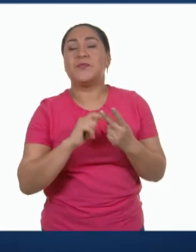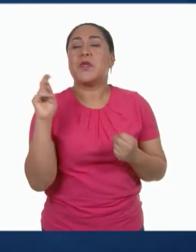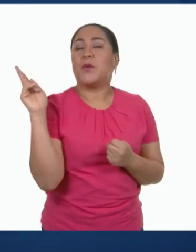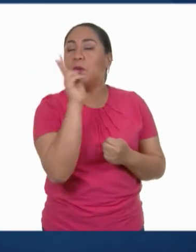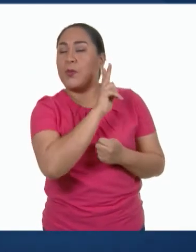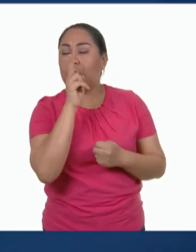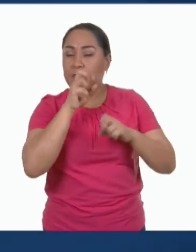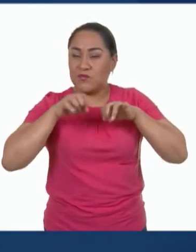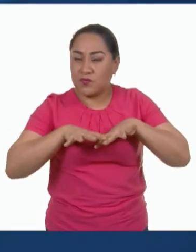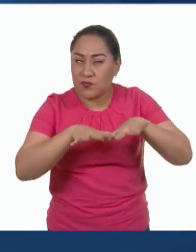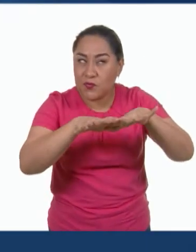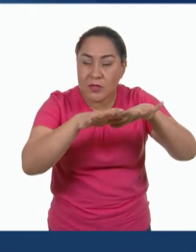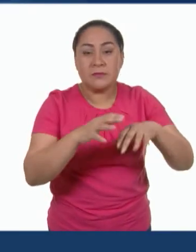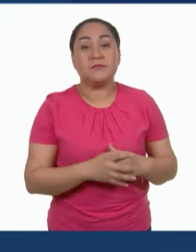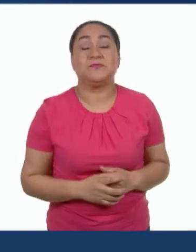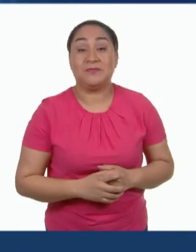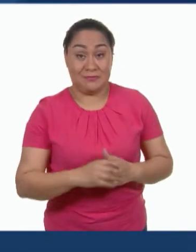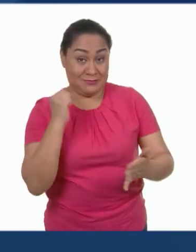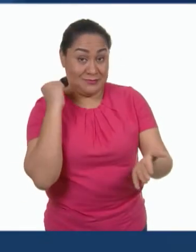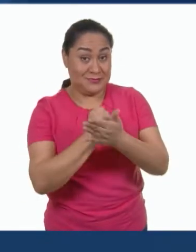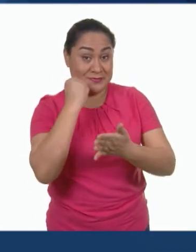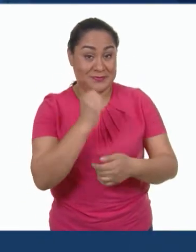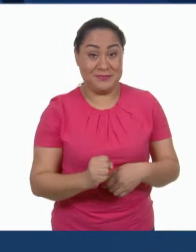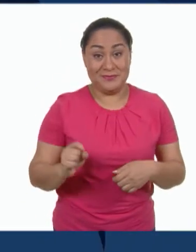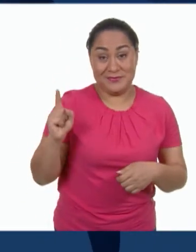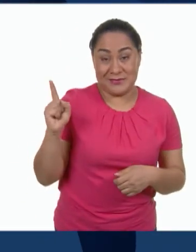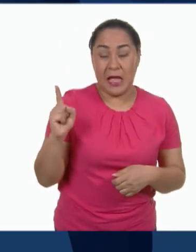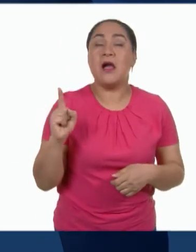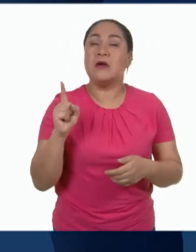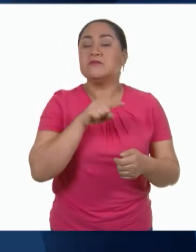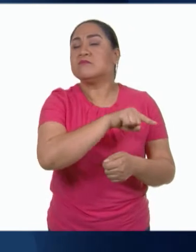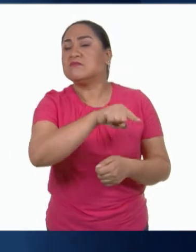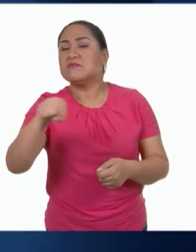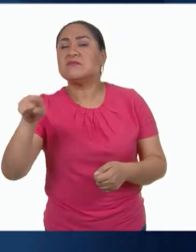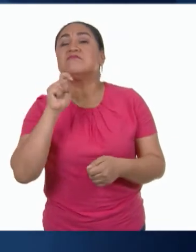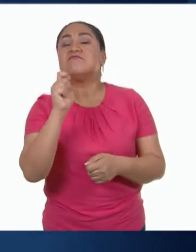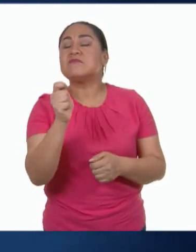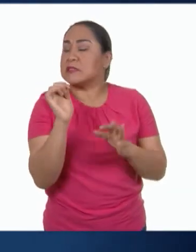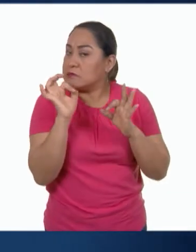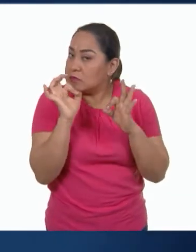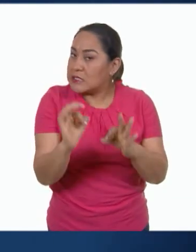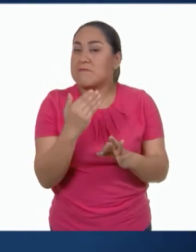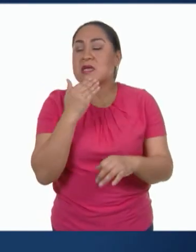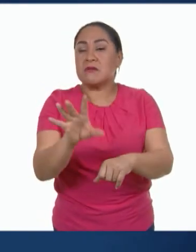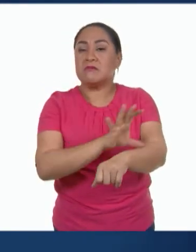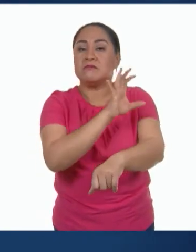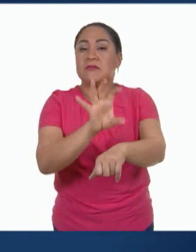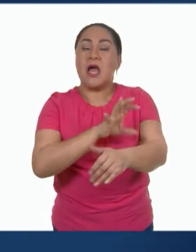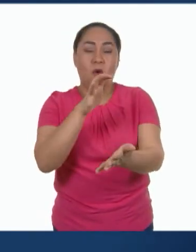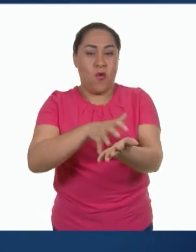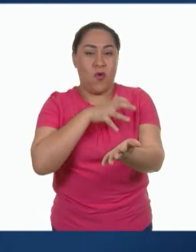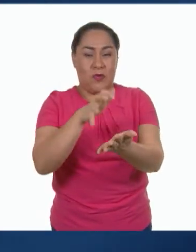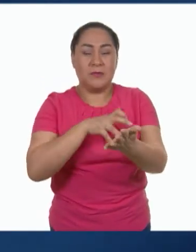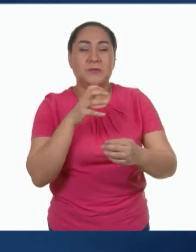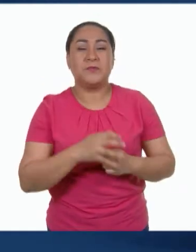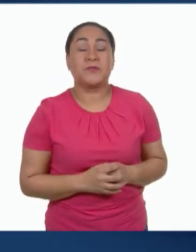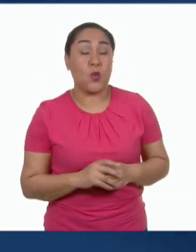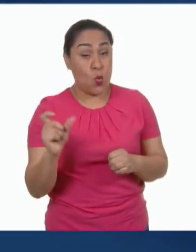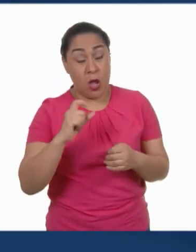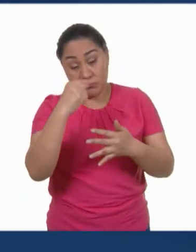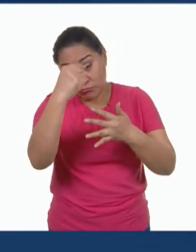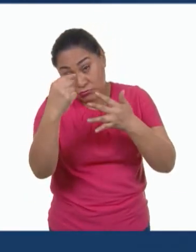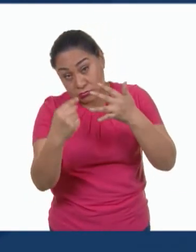aire, entre otros. Este sello los garantiza como equipos o materiales de alta eficiencia energética. Al seguir estas